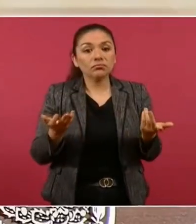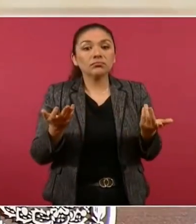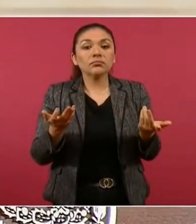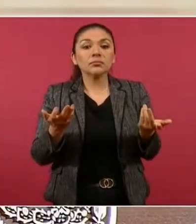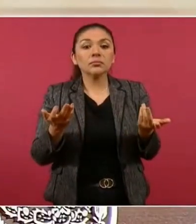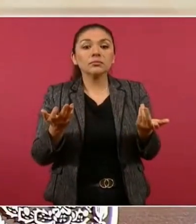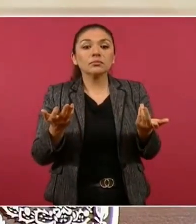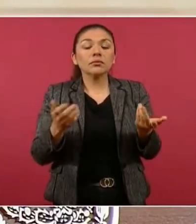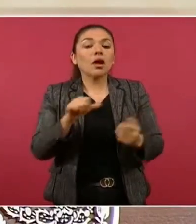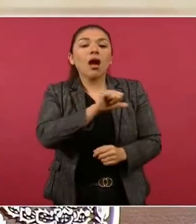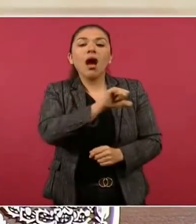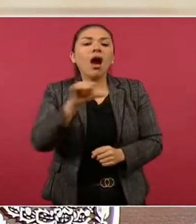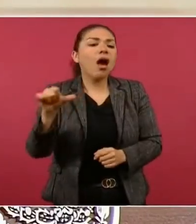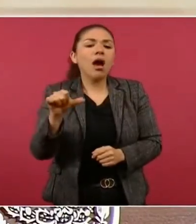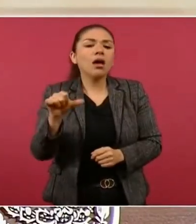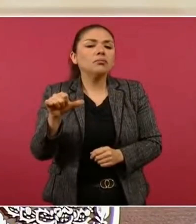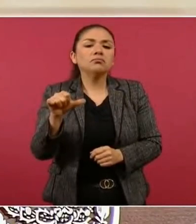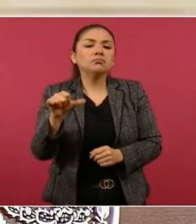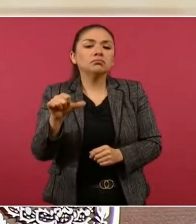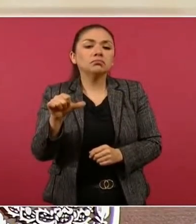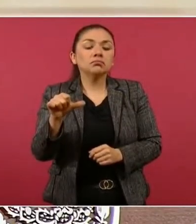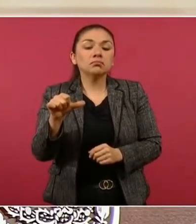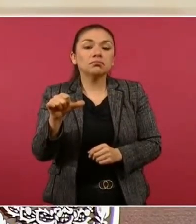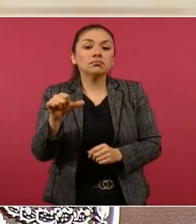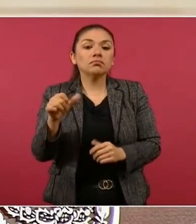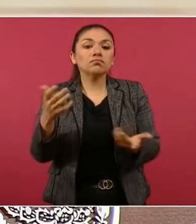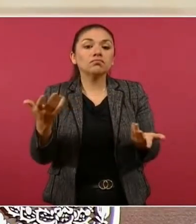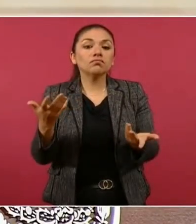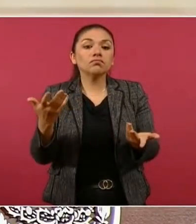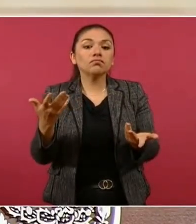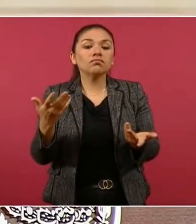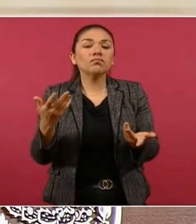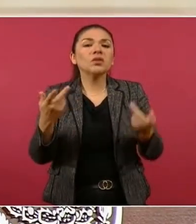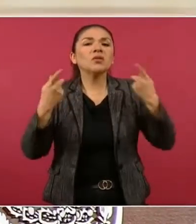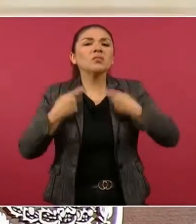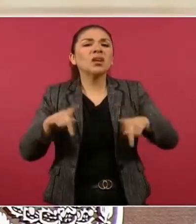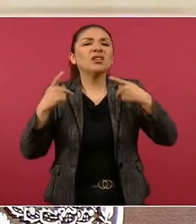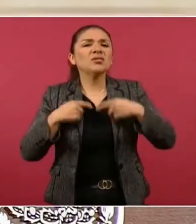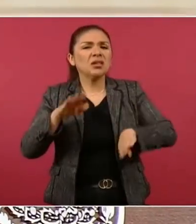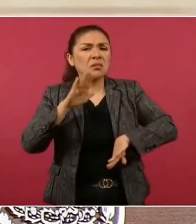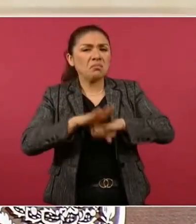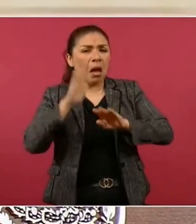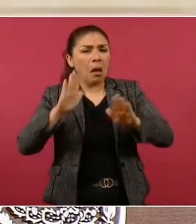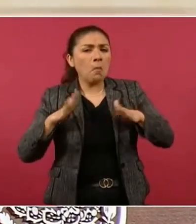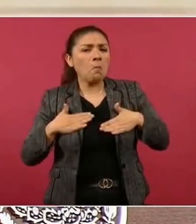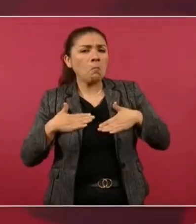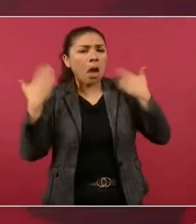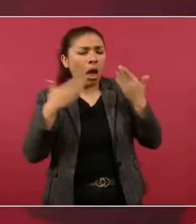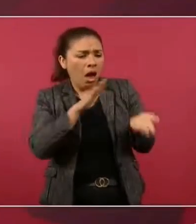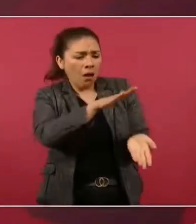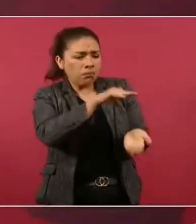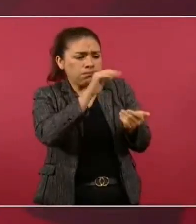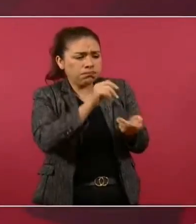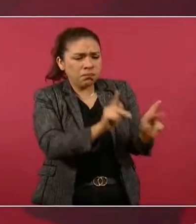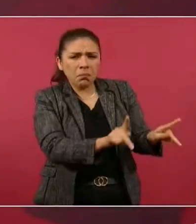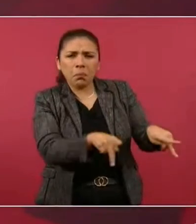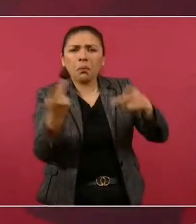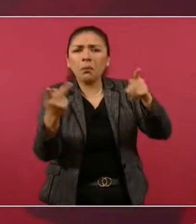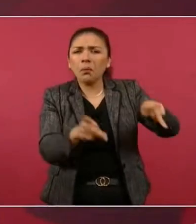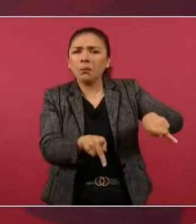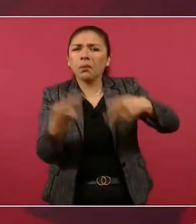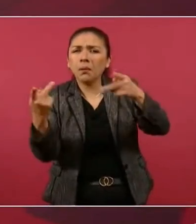de quienes hacen su agosto vendiendo